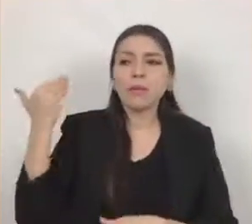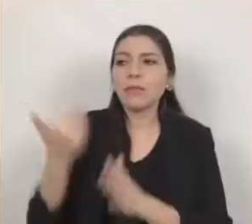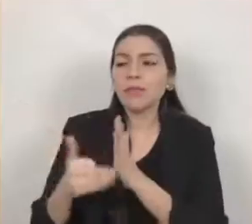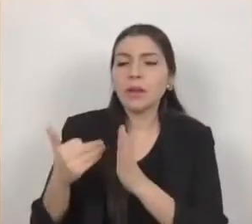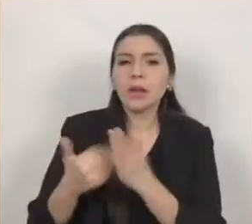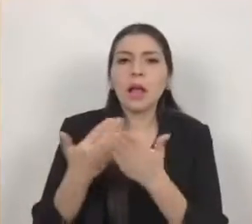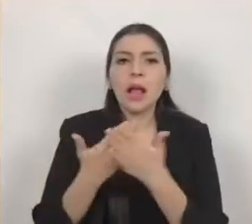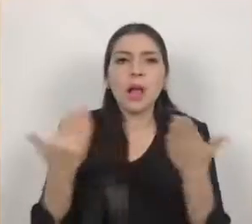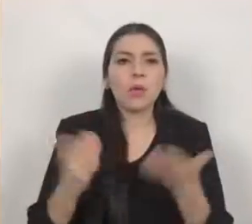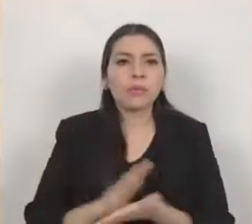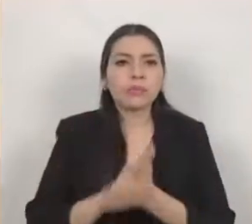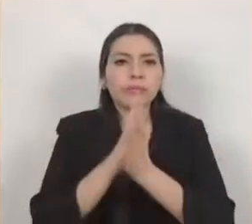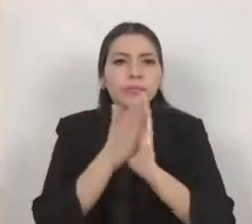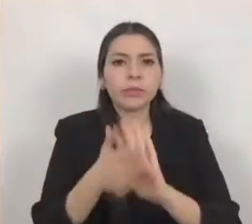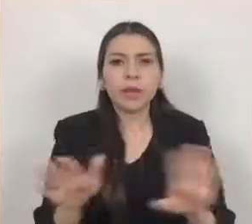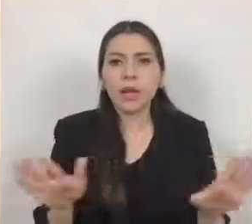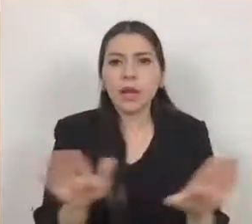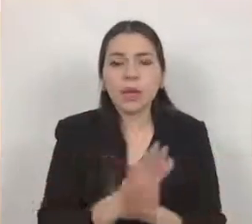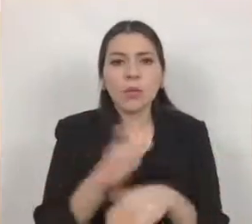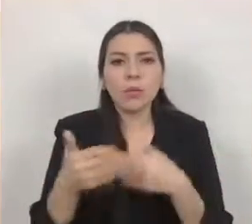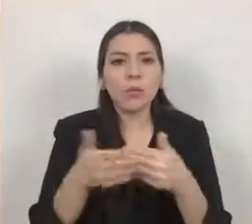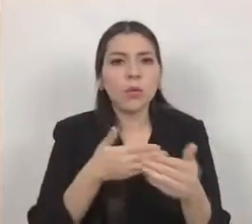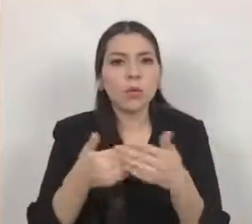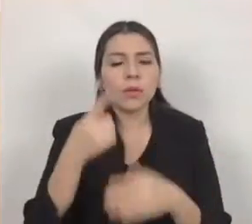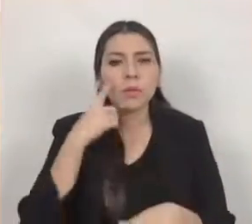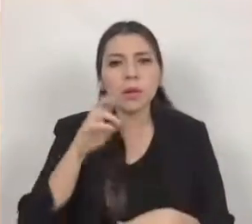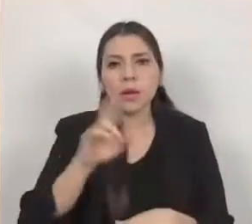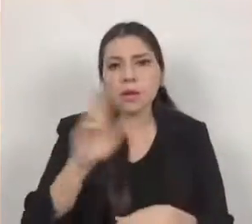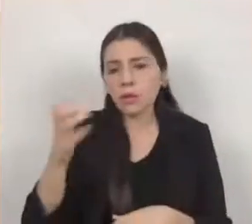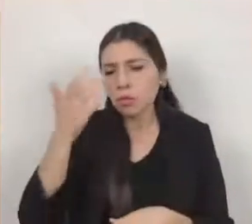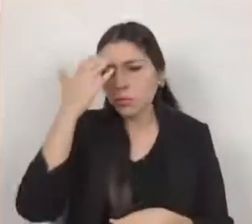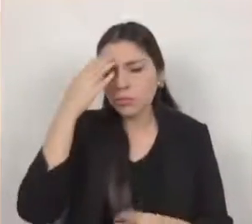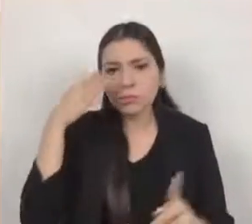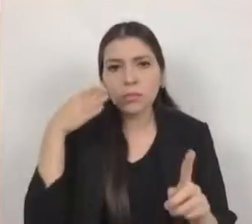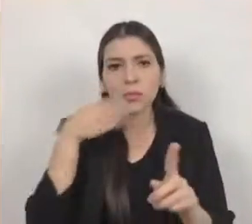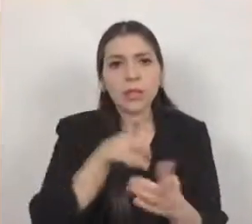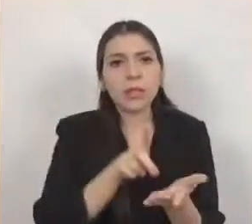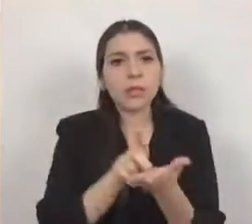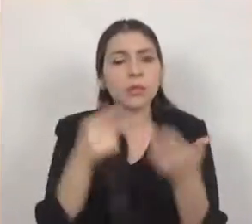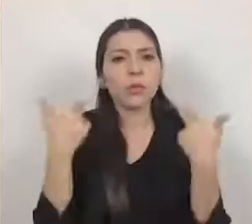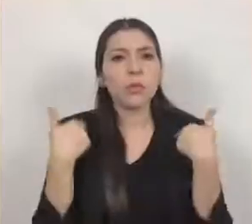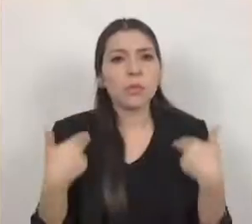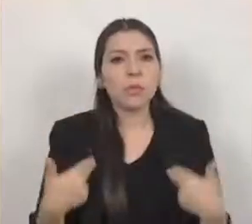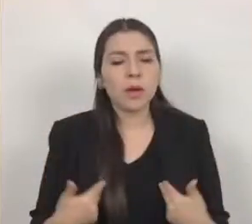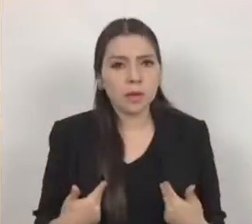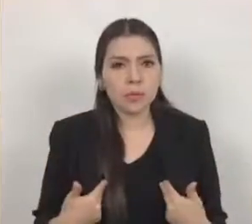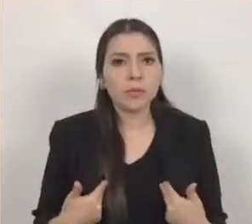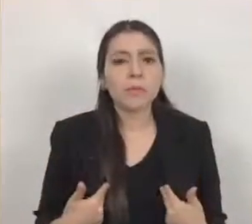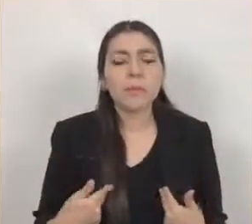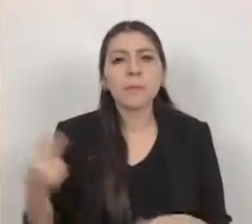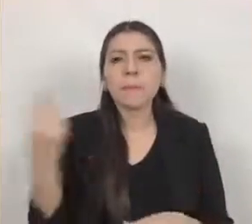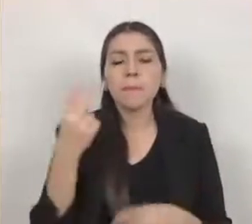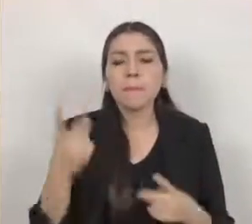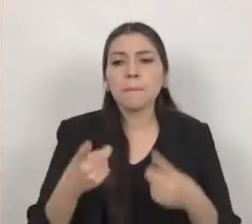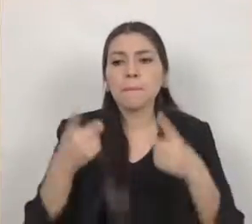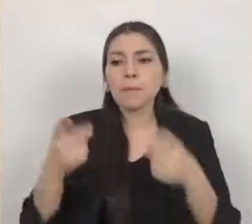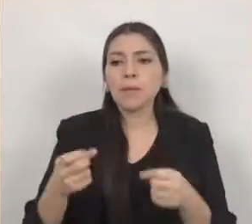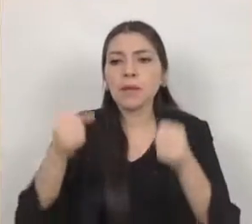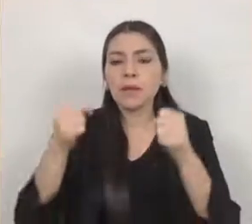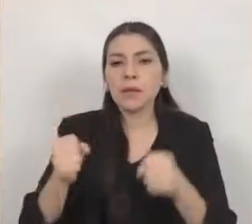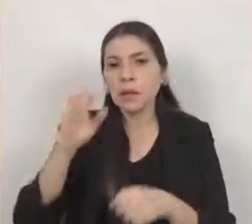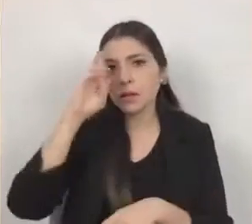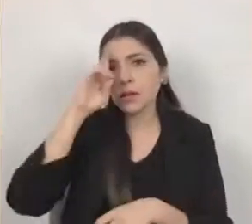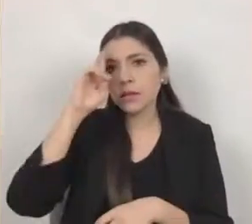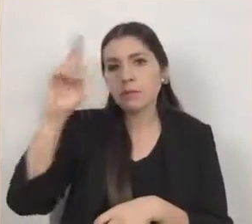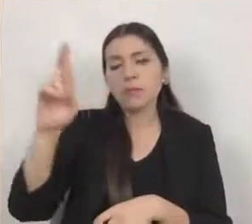moderno de ejercicio y reconocimiento de los derechos humanos que se deben garantizar y respetar en favor de las personas